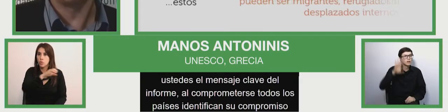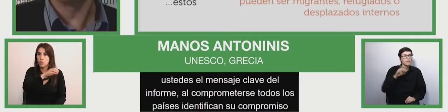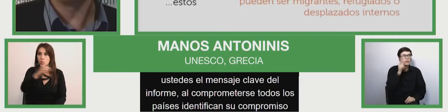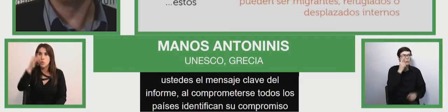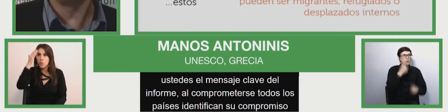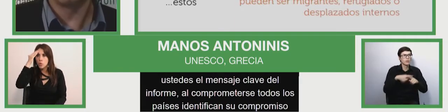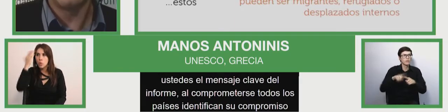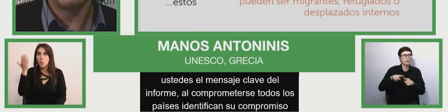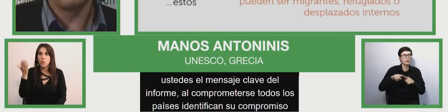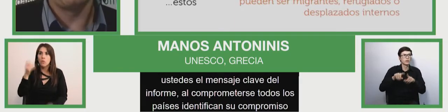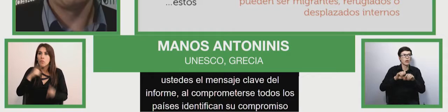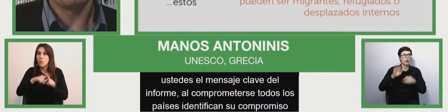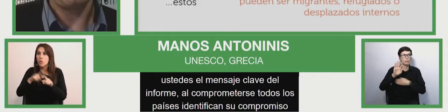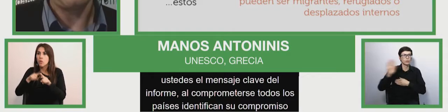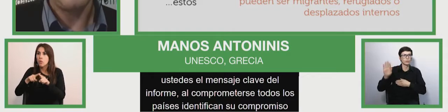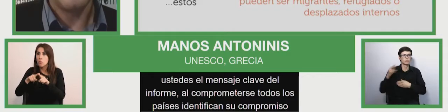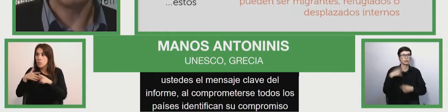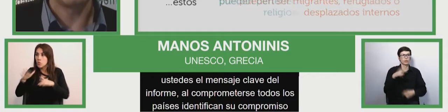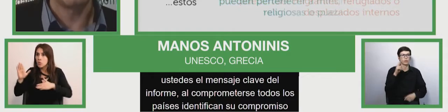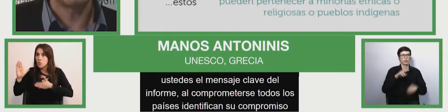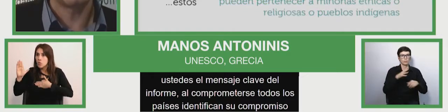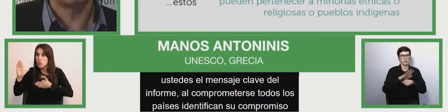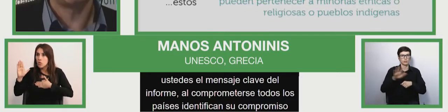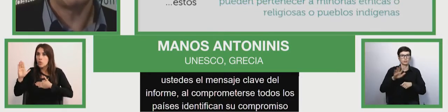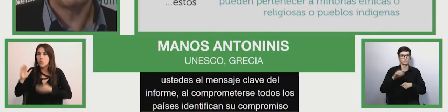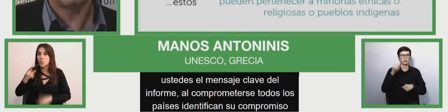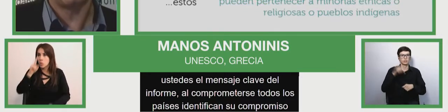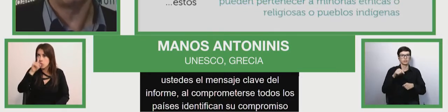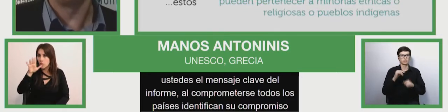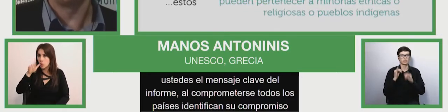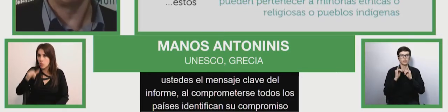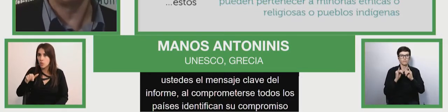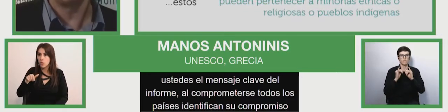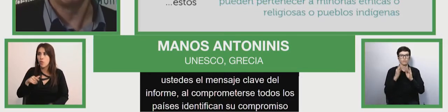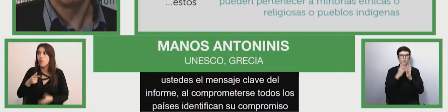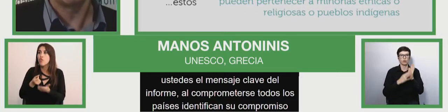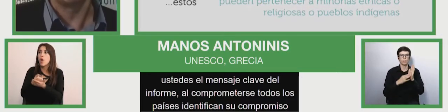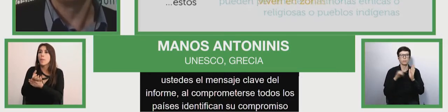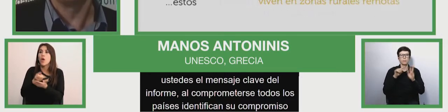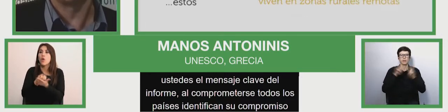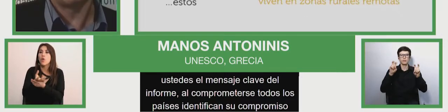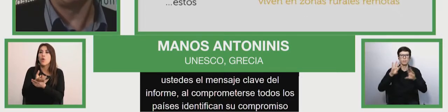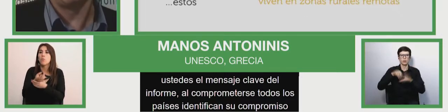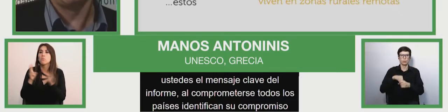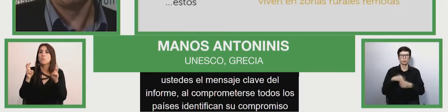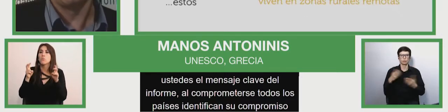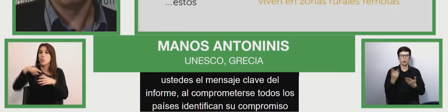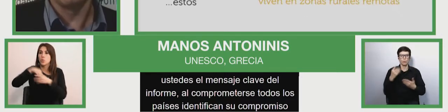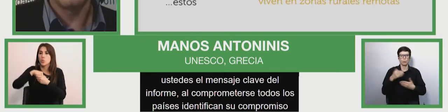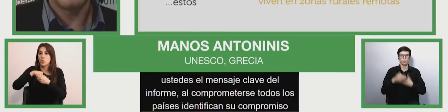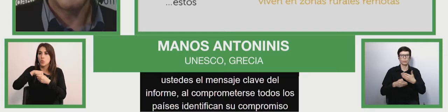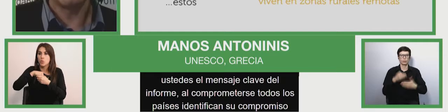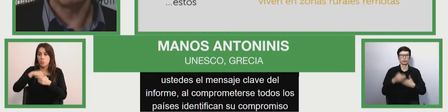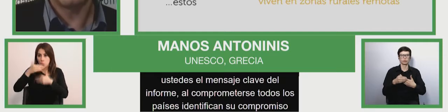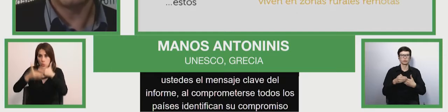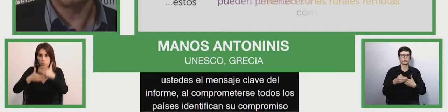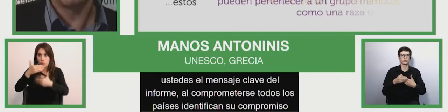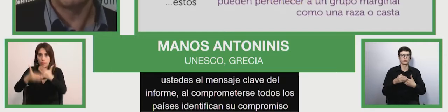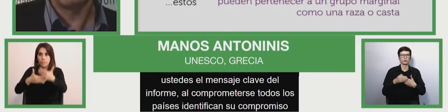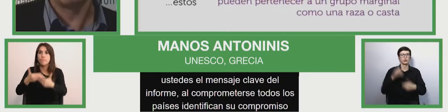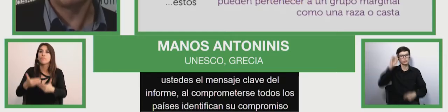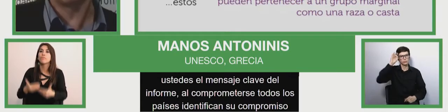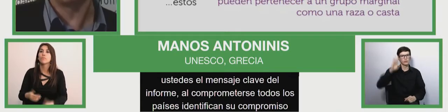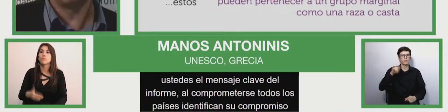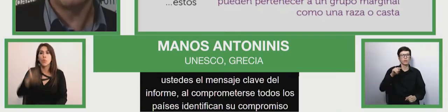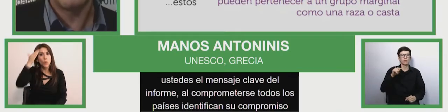acordaron en 2015. Este informe se refiere a la inclusión como un proceso, considerando las acciones